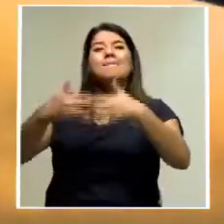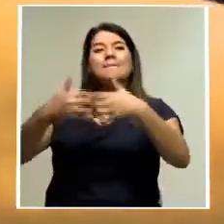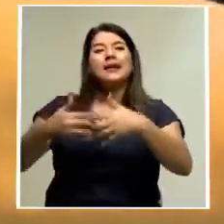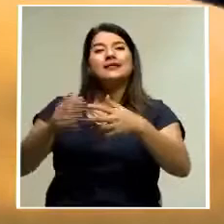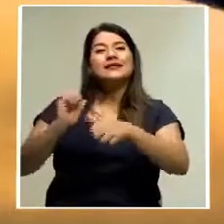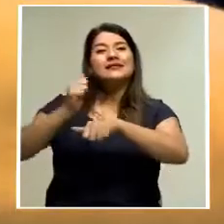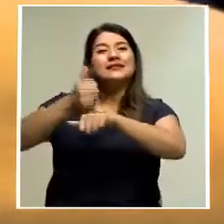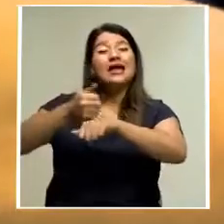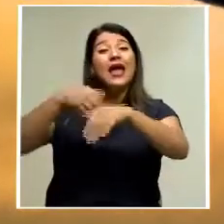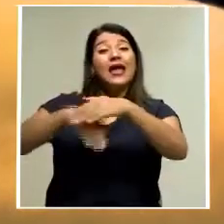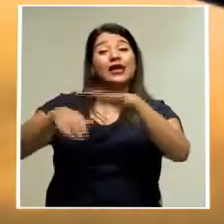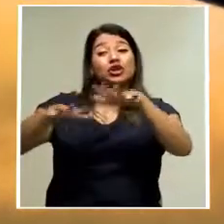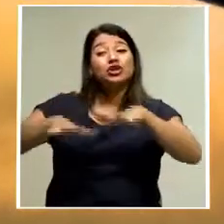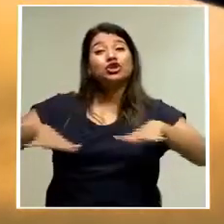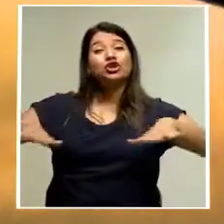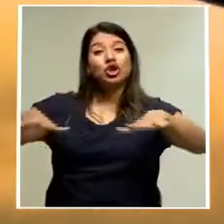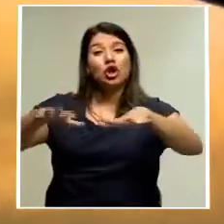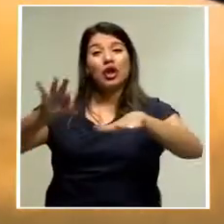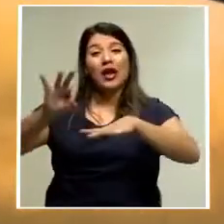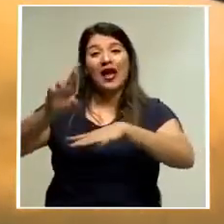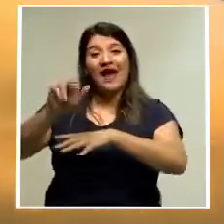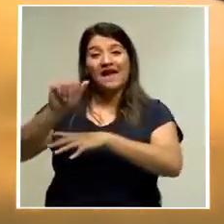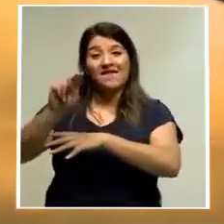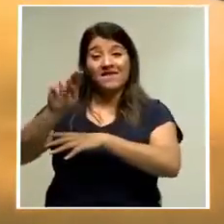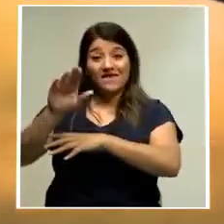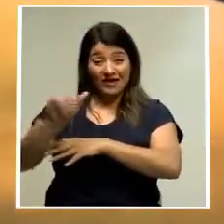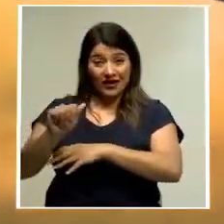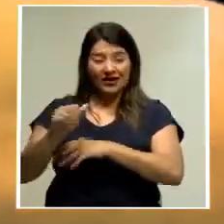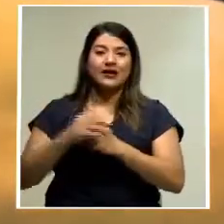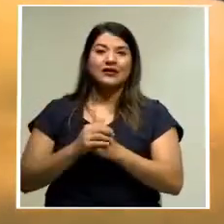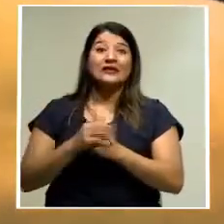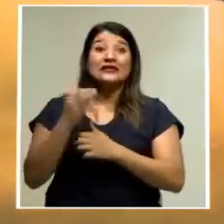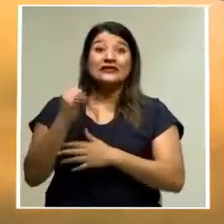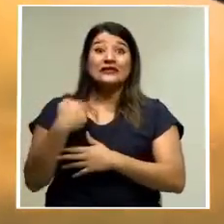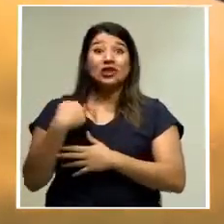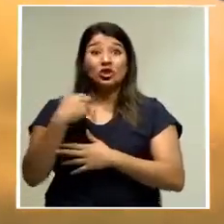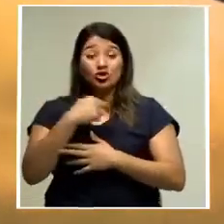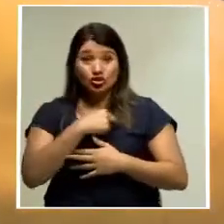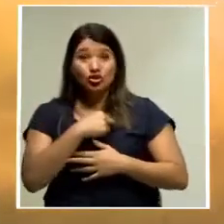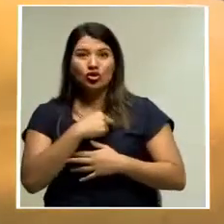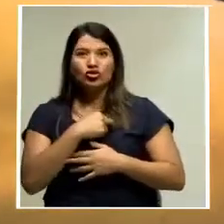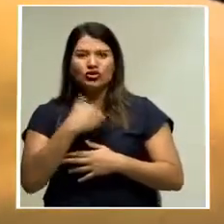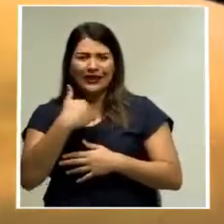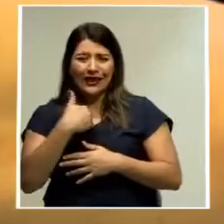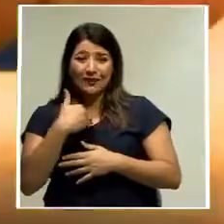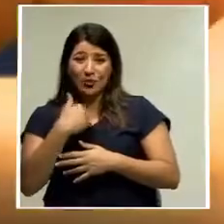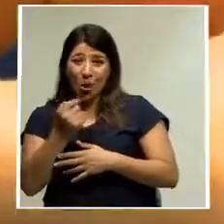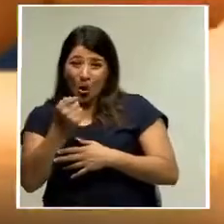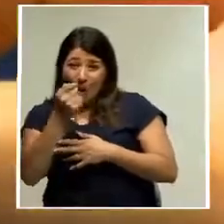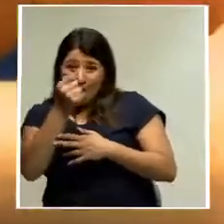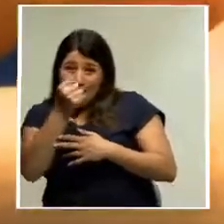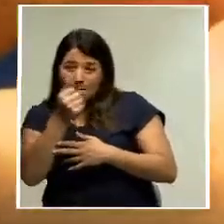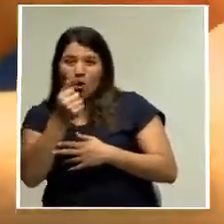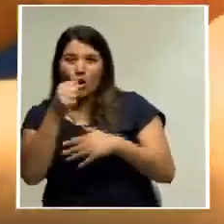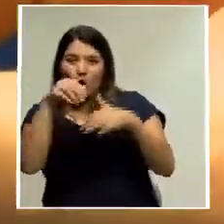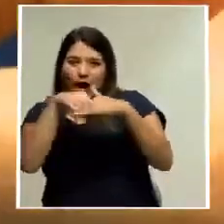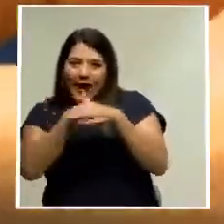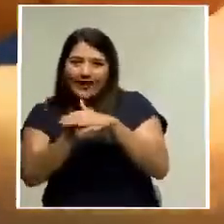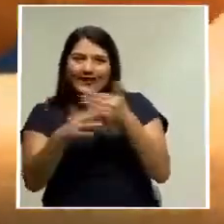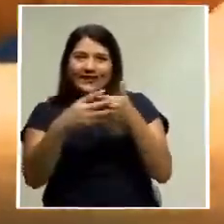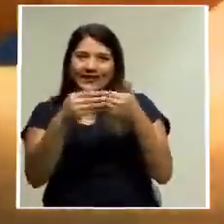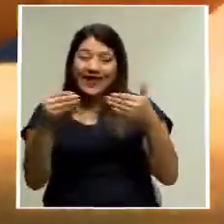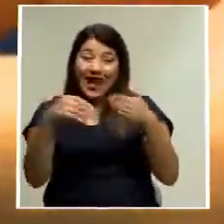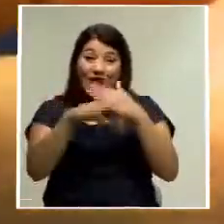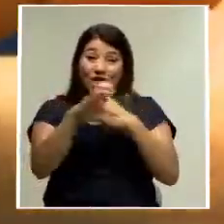cuando nosotros tenemos menos entrada de dólares al país, pero si estamos comprando, pues entonces se genera este desequilibrio. También